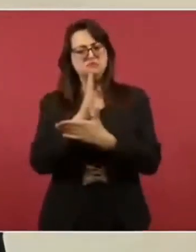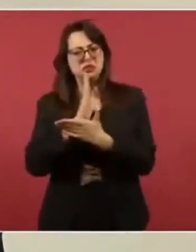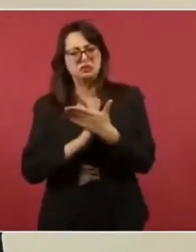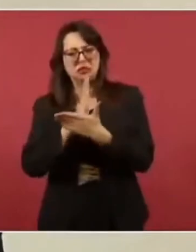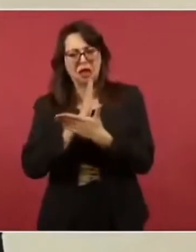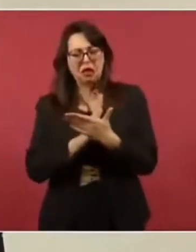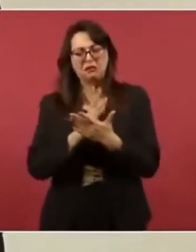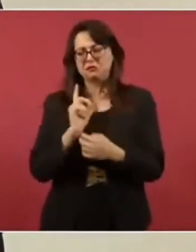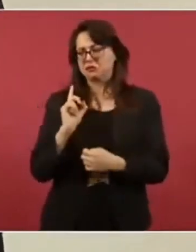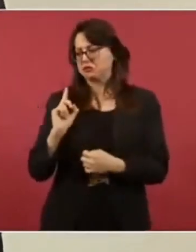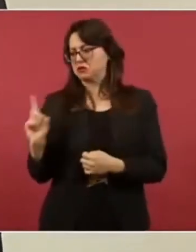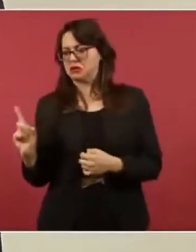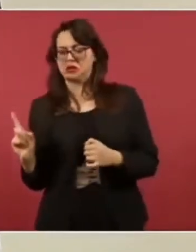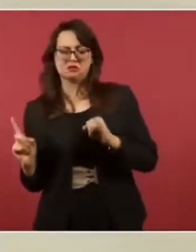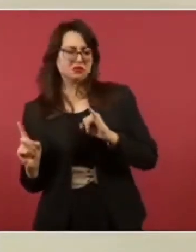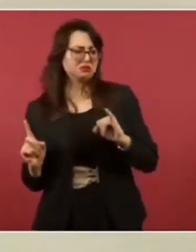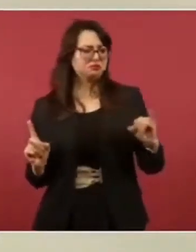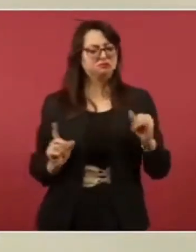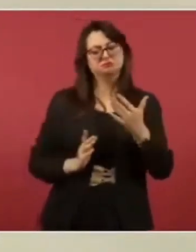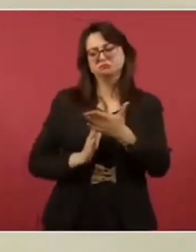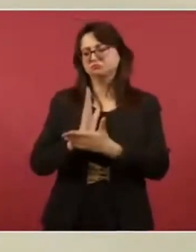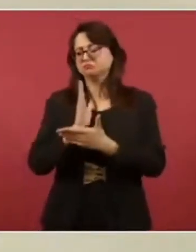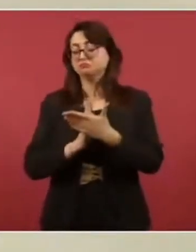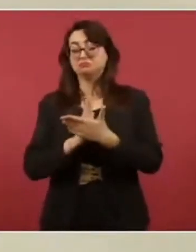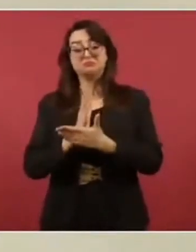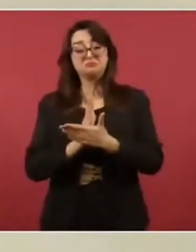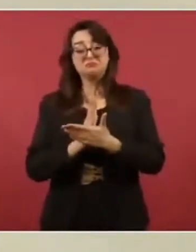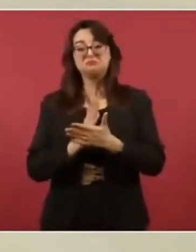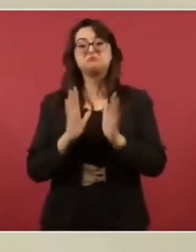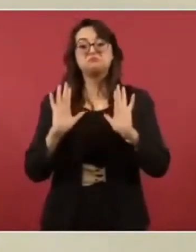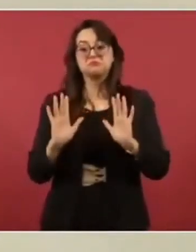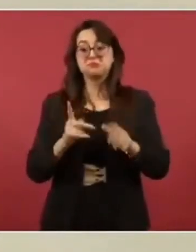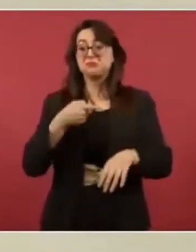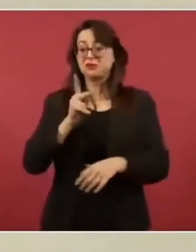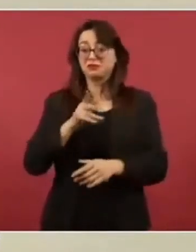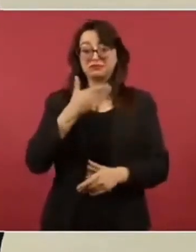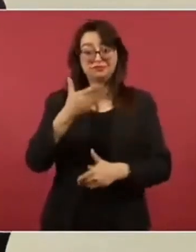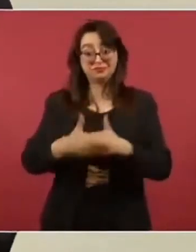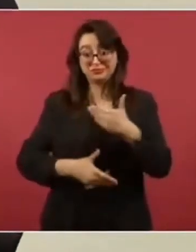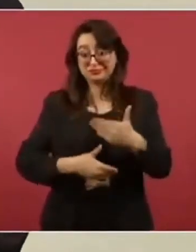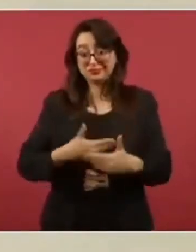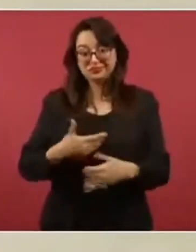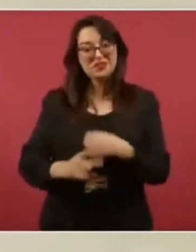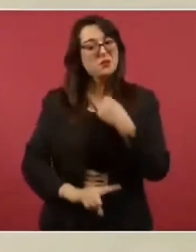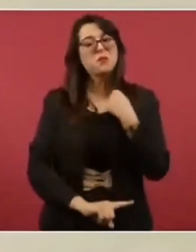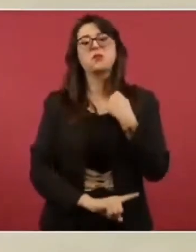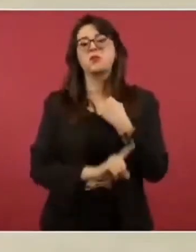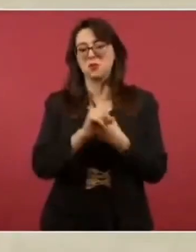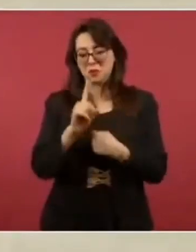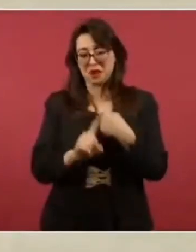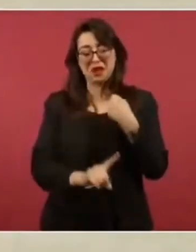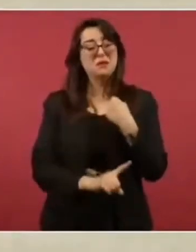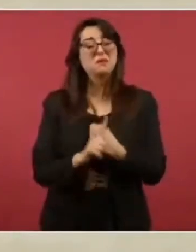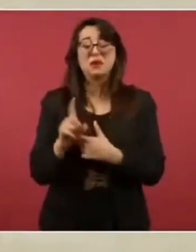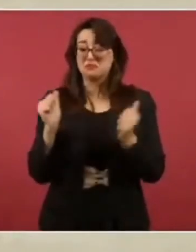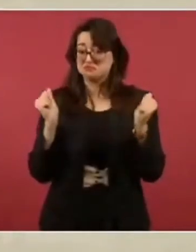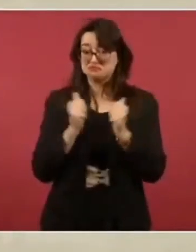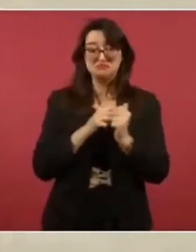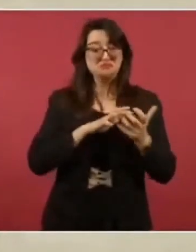maneras, la elección presidencial fue complicada y violenta.